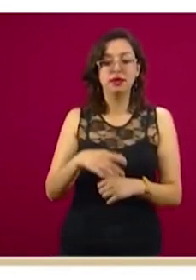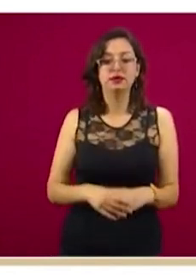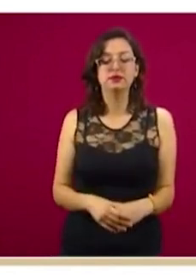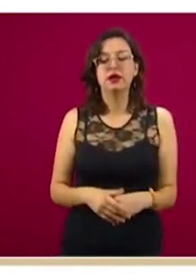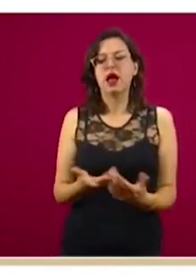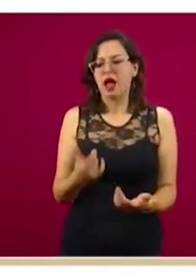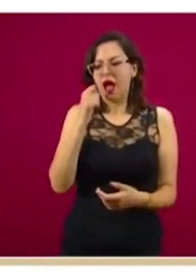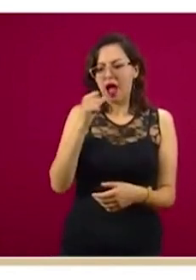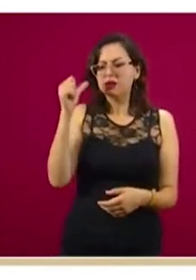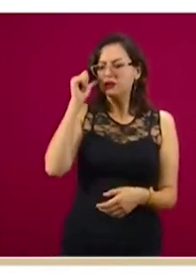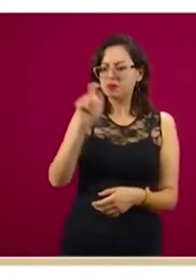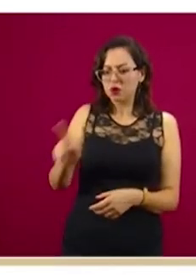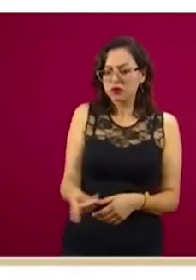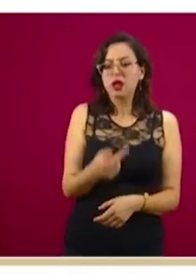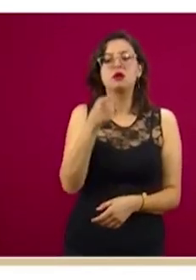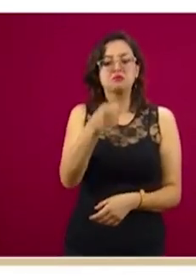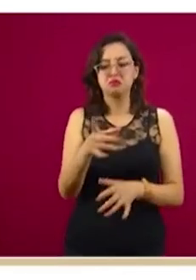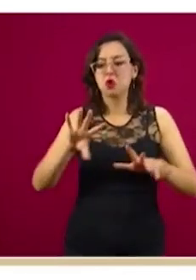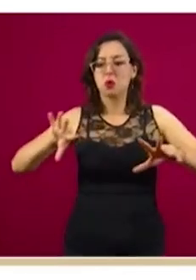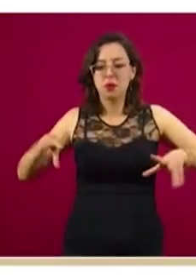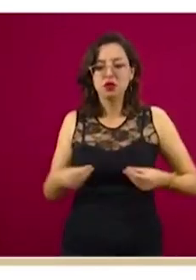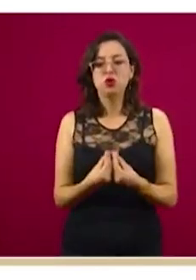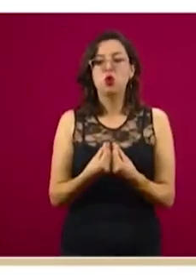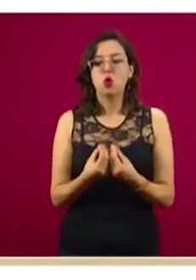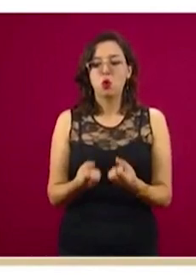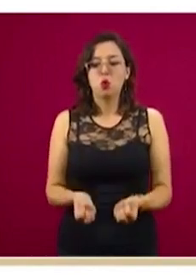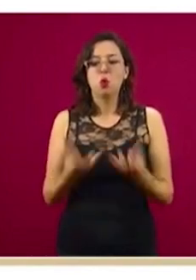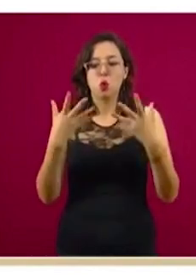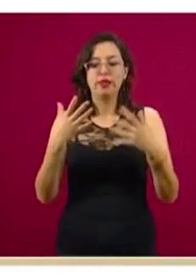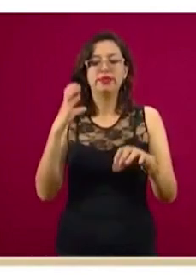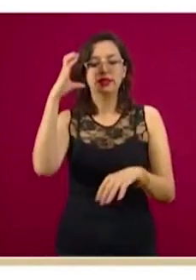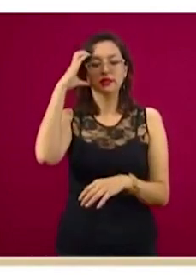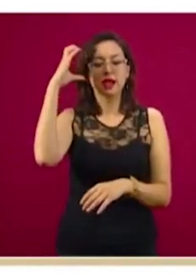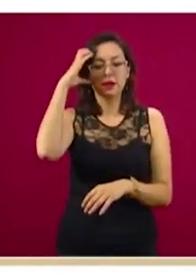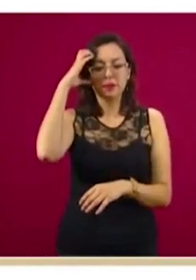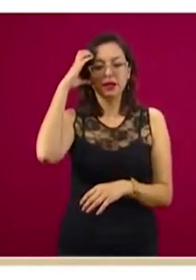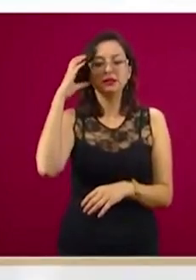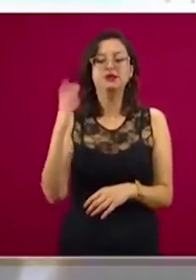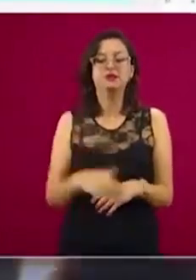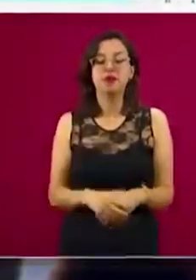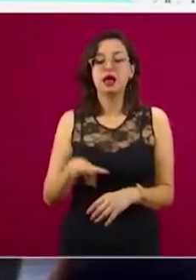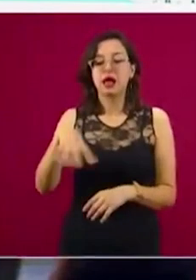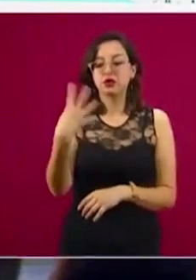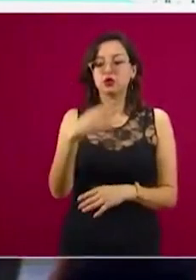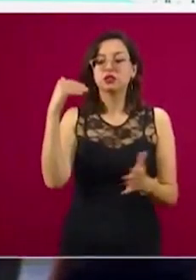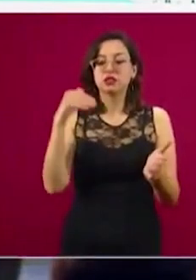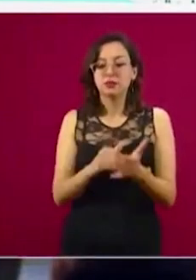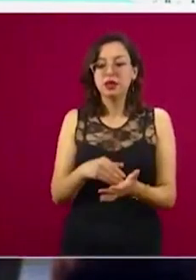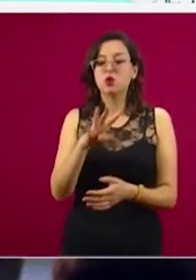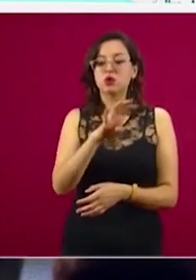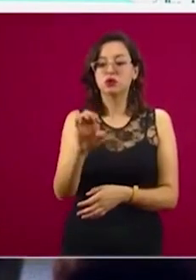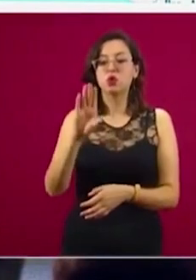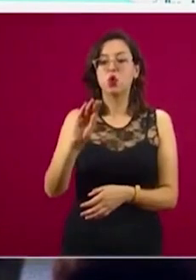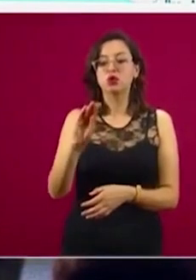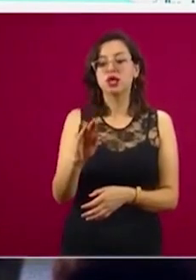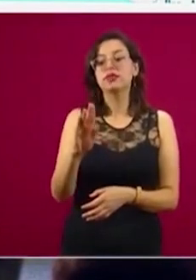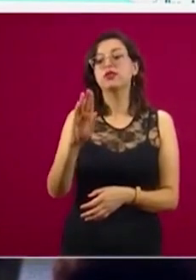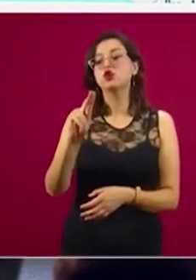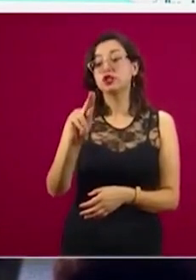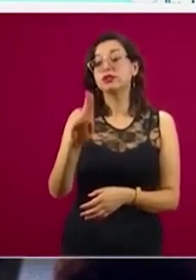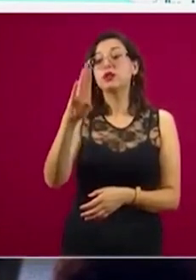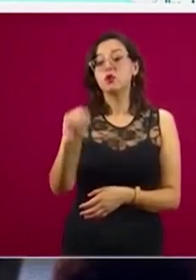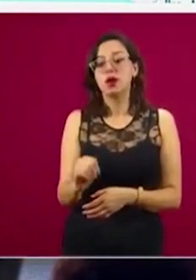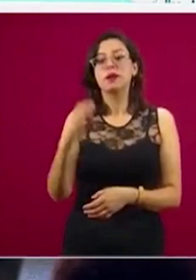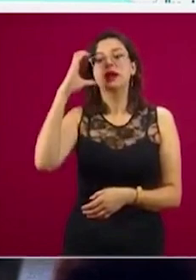el número de camas, aquí está el número de camas, lo hemos venido presentando desde que inició la fase tres, 14 mil 489, de